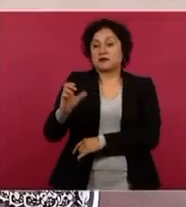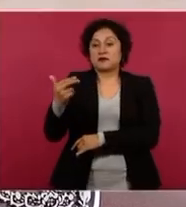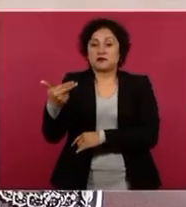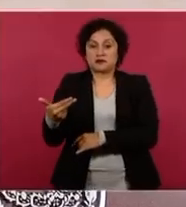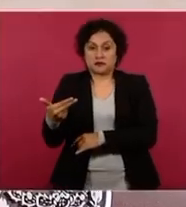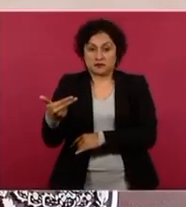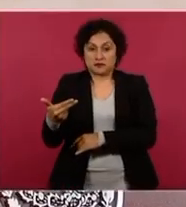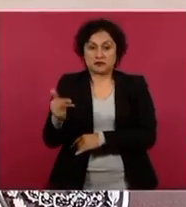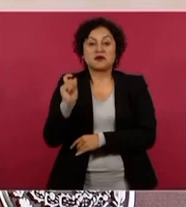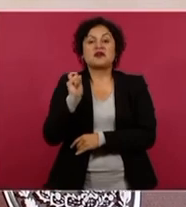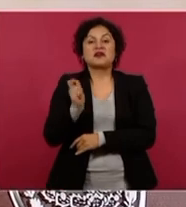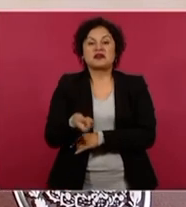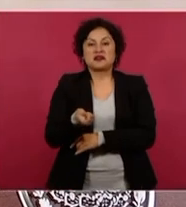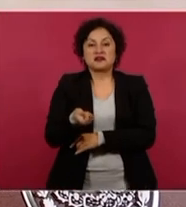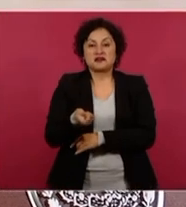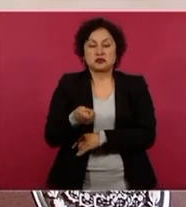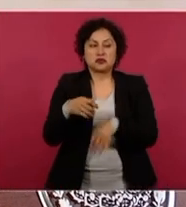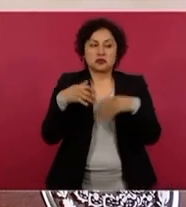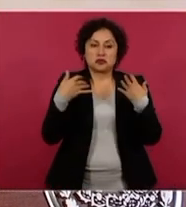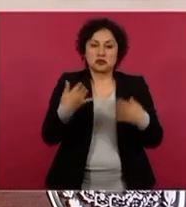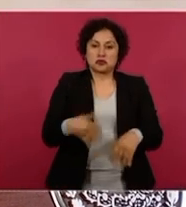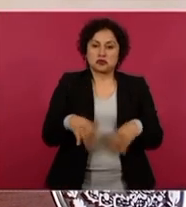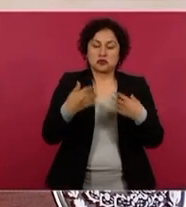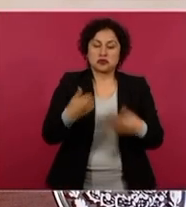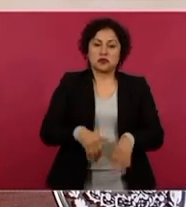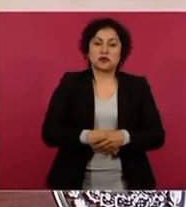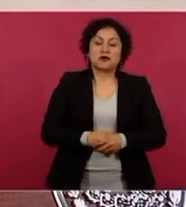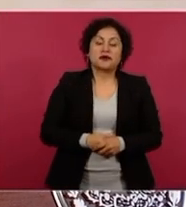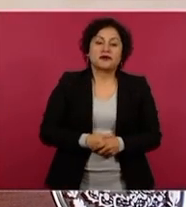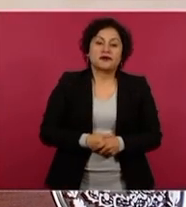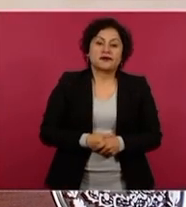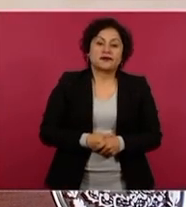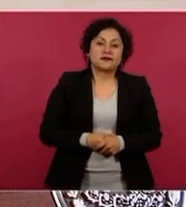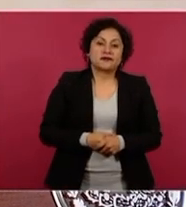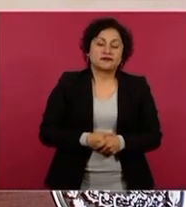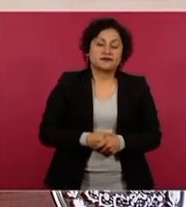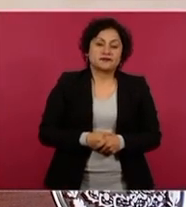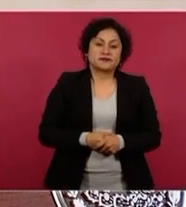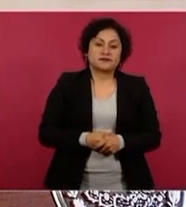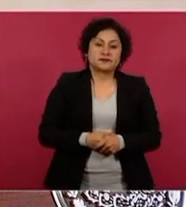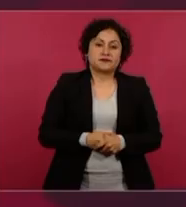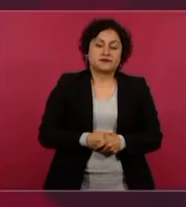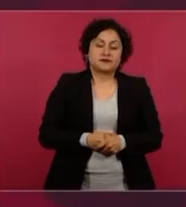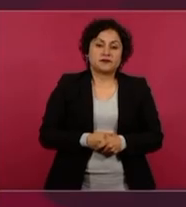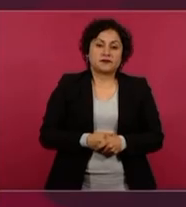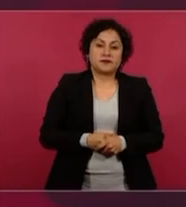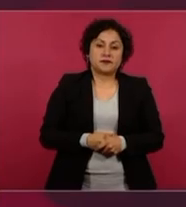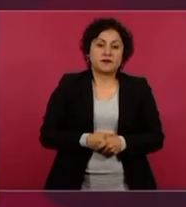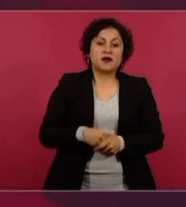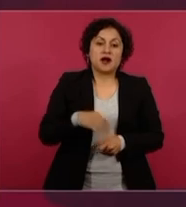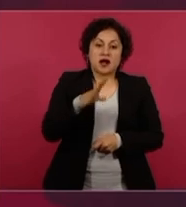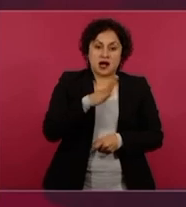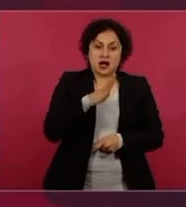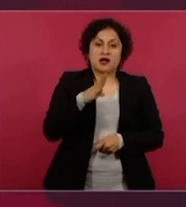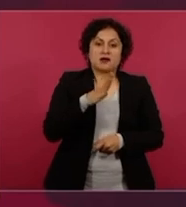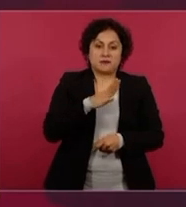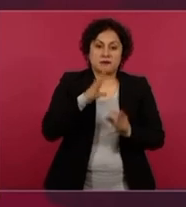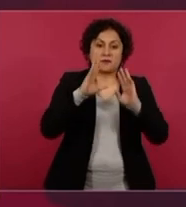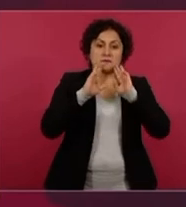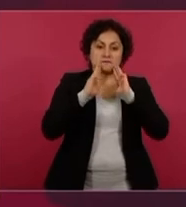imperó, dominó un narcoestado,